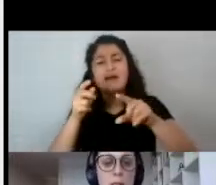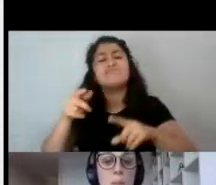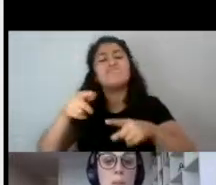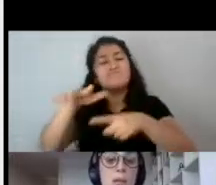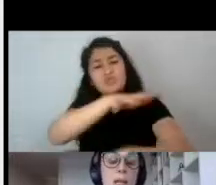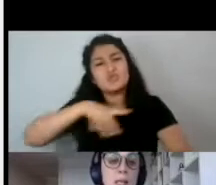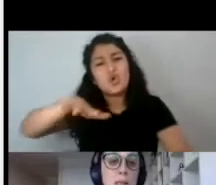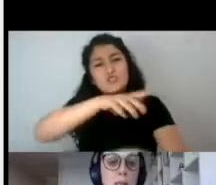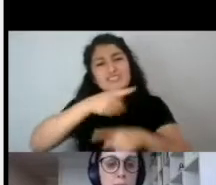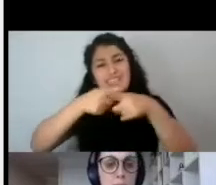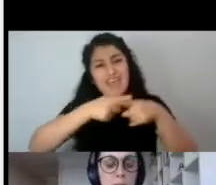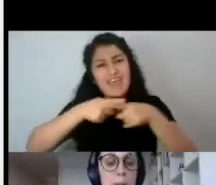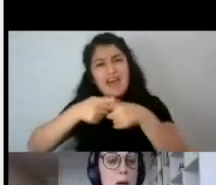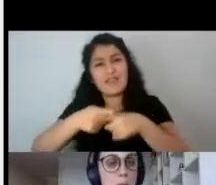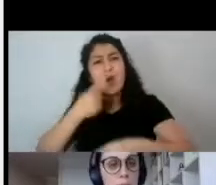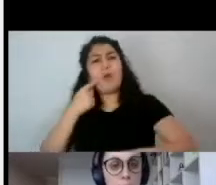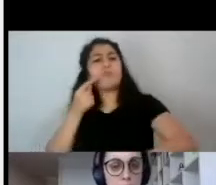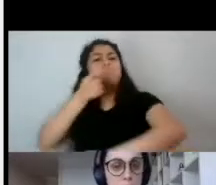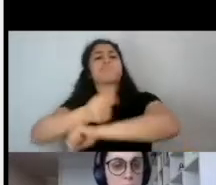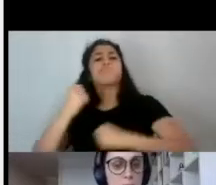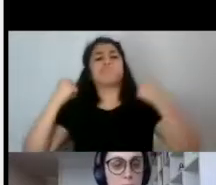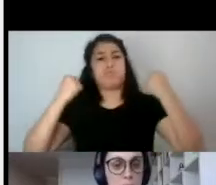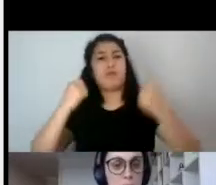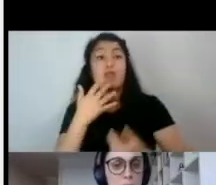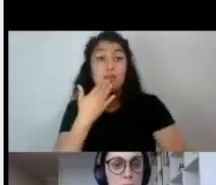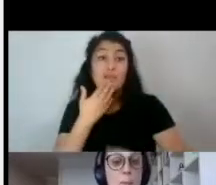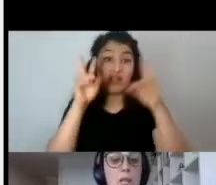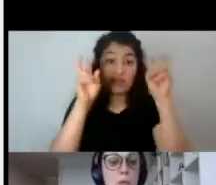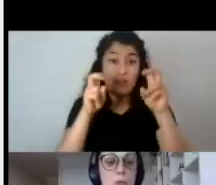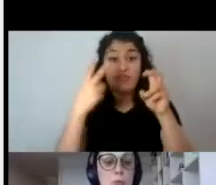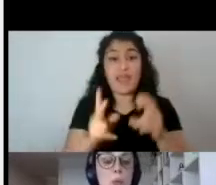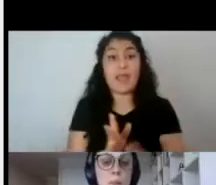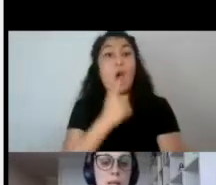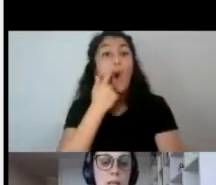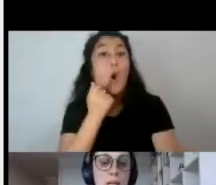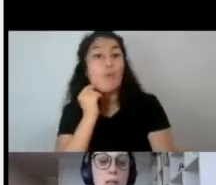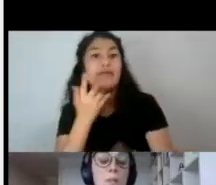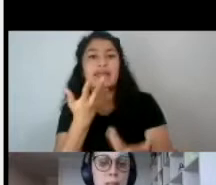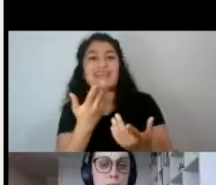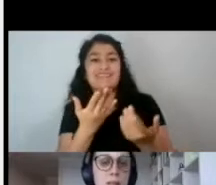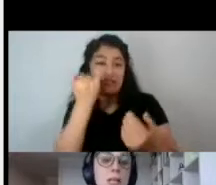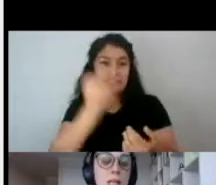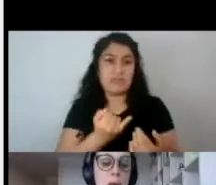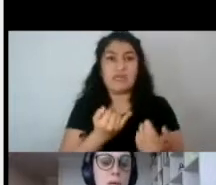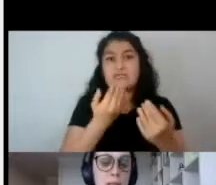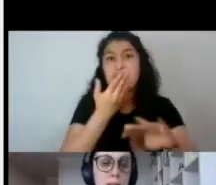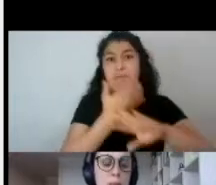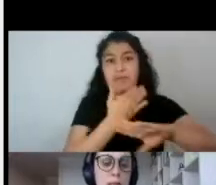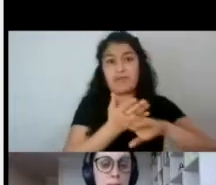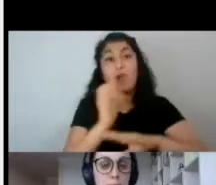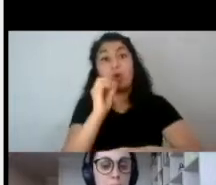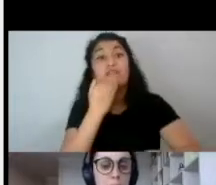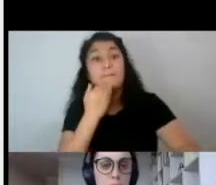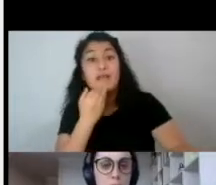estará en pugna este imaginario de la masculinidad hegemónica versus un imaginario también de la masculinidad